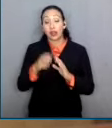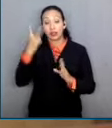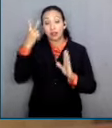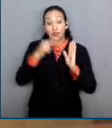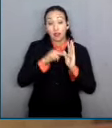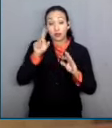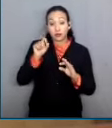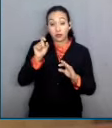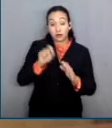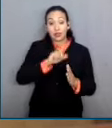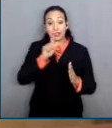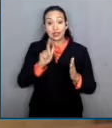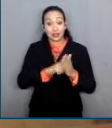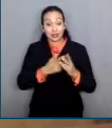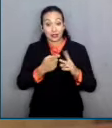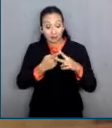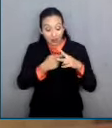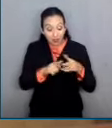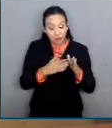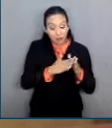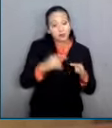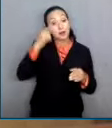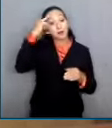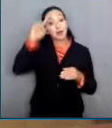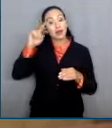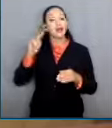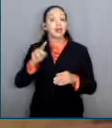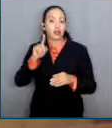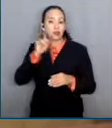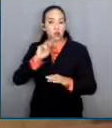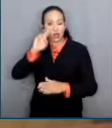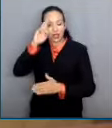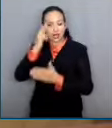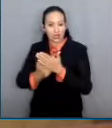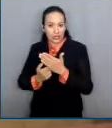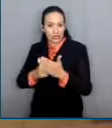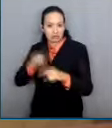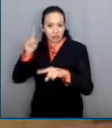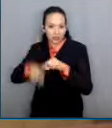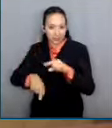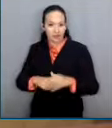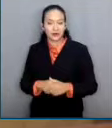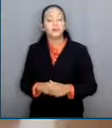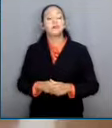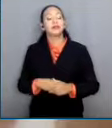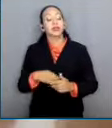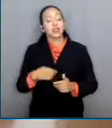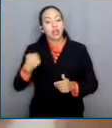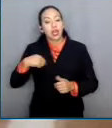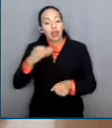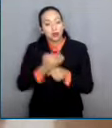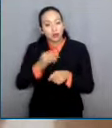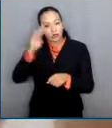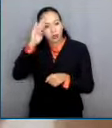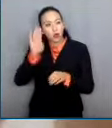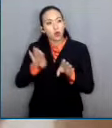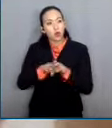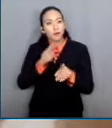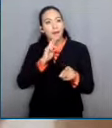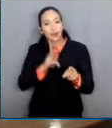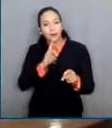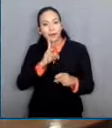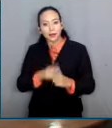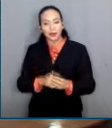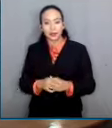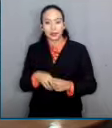marco para combatir la violencia política en razón de género y seguimos pensando en cómo perfeccionarlo. Se informó que durante este proceso